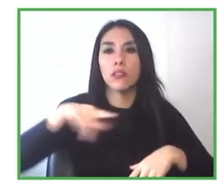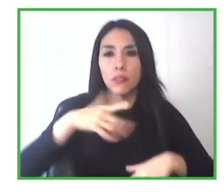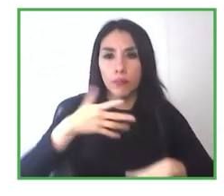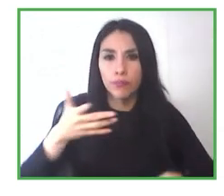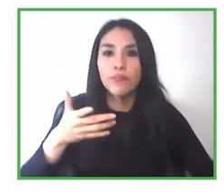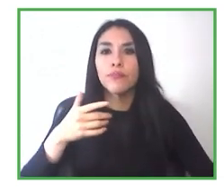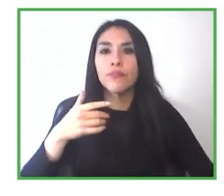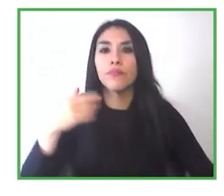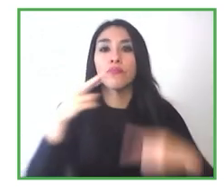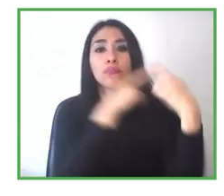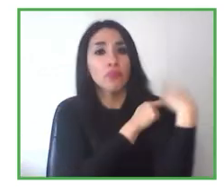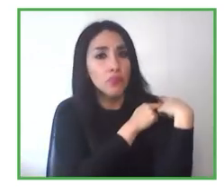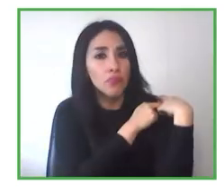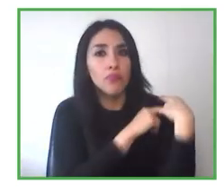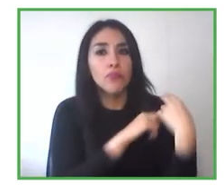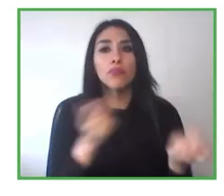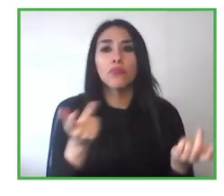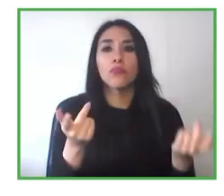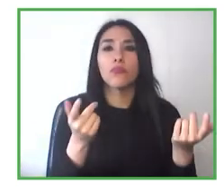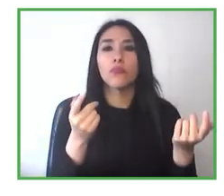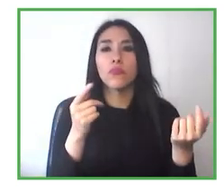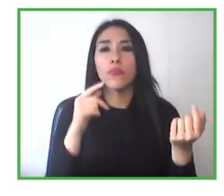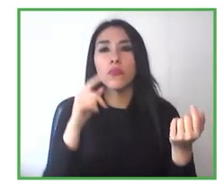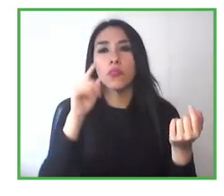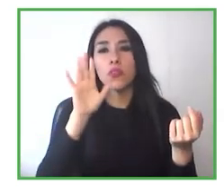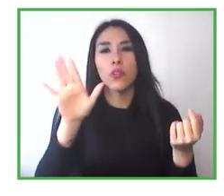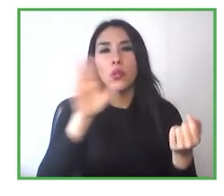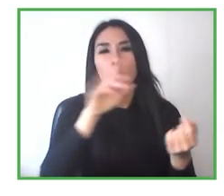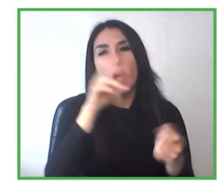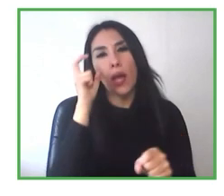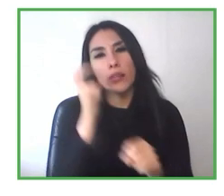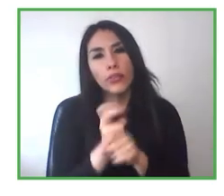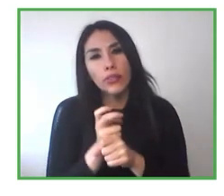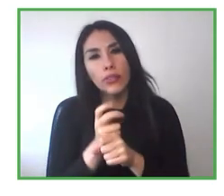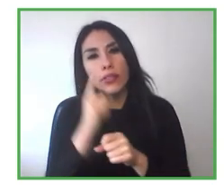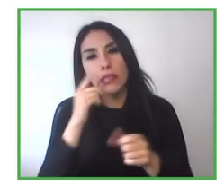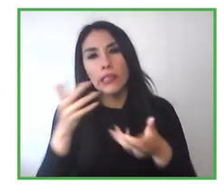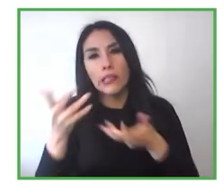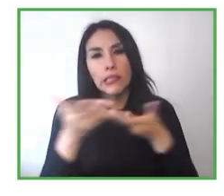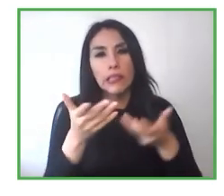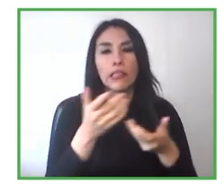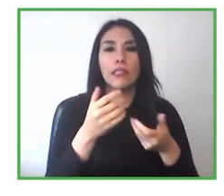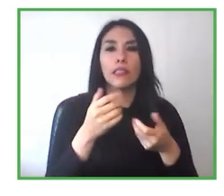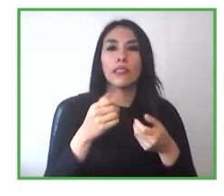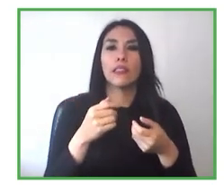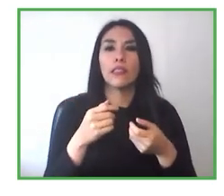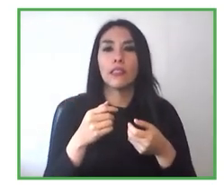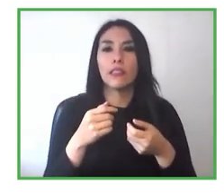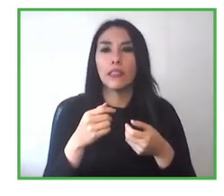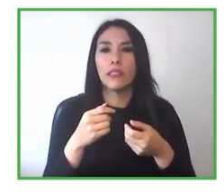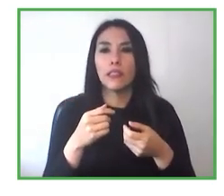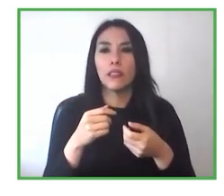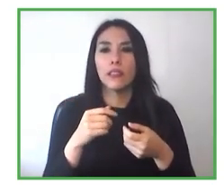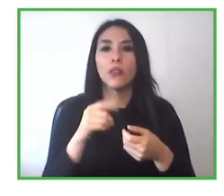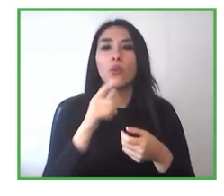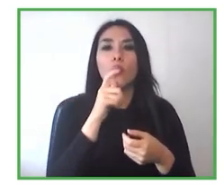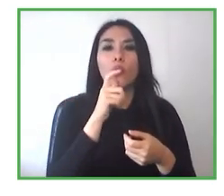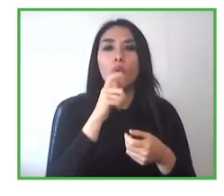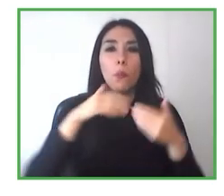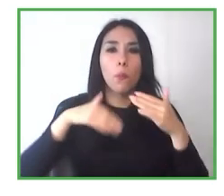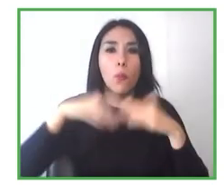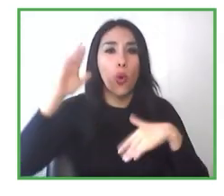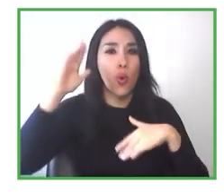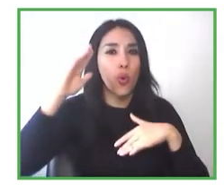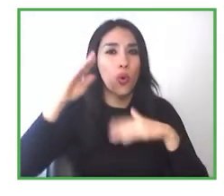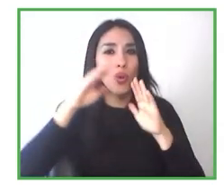Hay empresas en las que los cargos tal vez son más operativos y de baja calificación, y tal vez es algún aspecto más relacional lo que hay que trabajar ahí, y cómo se